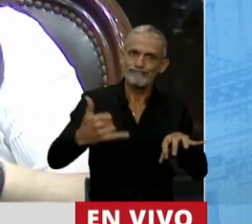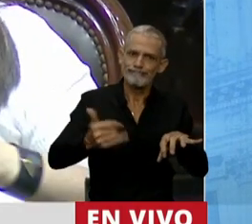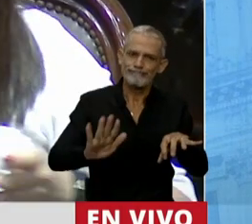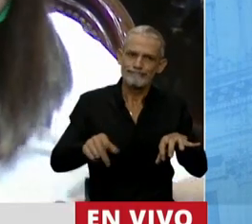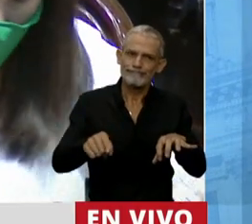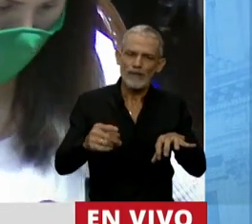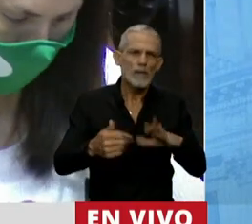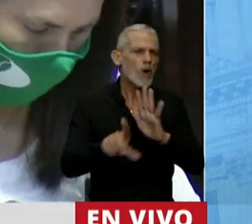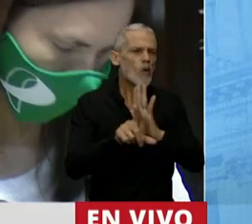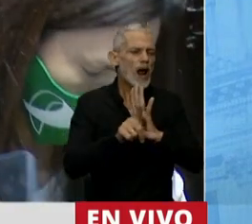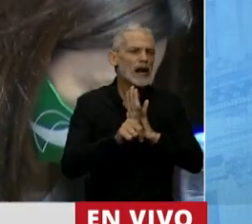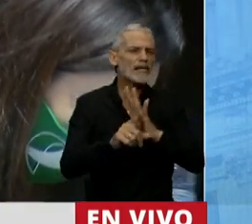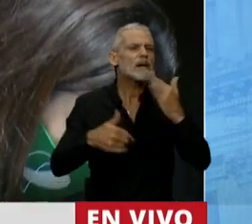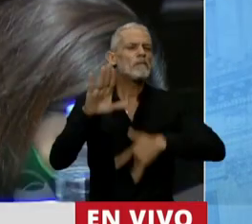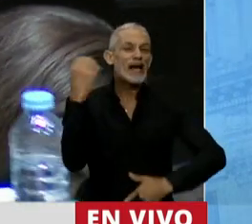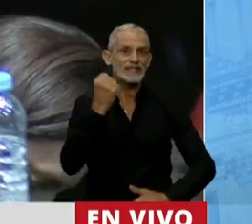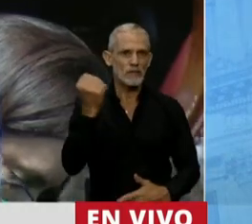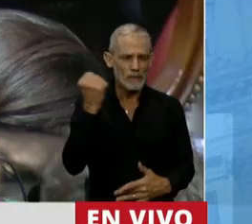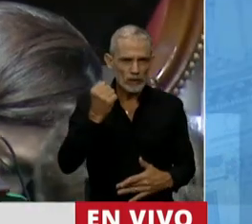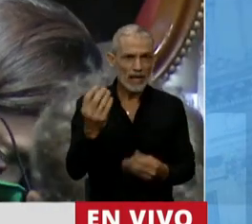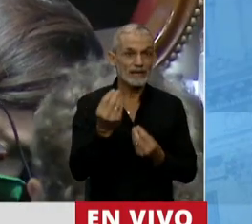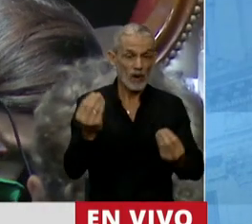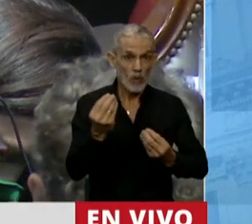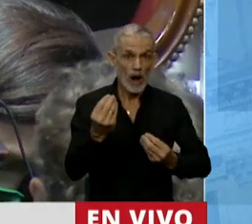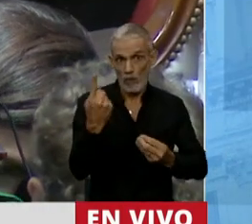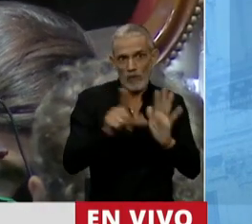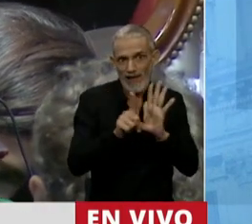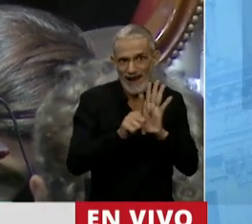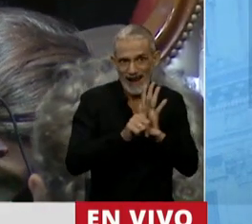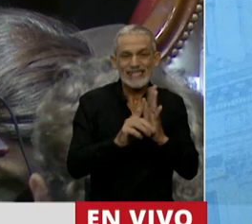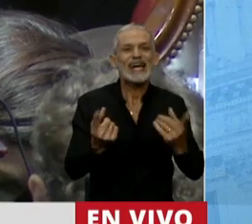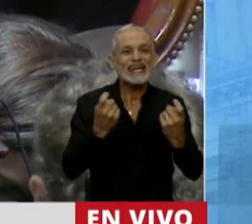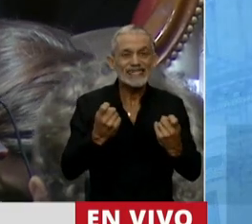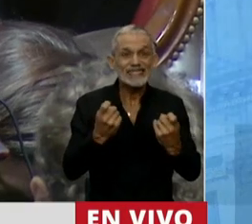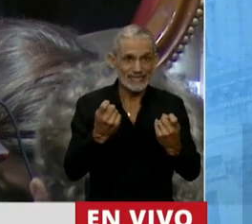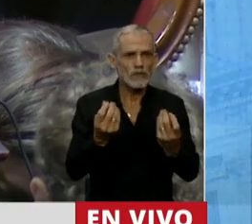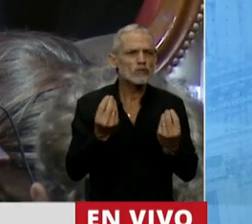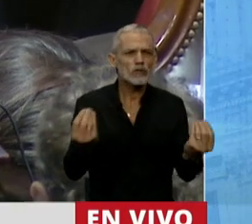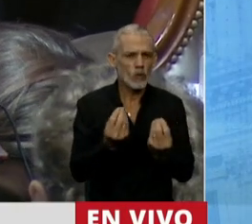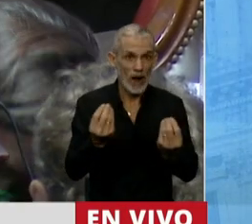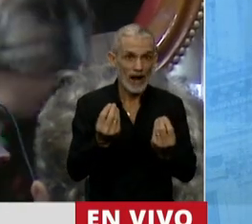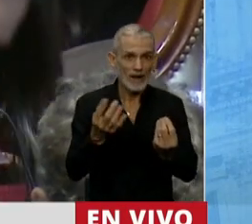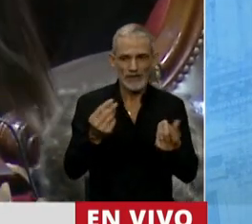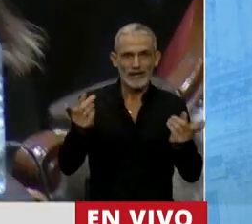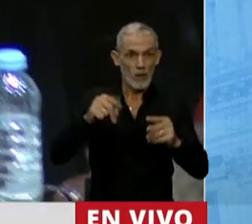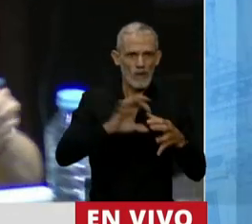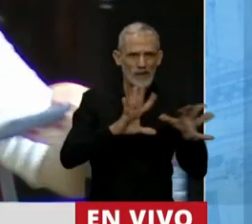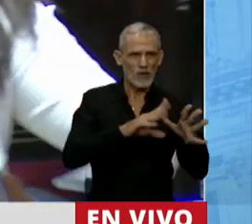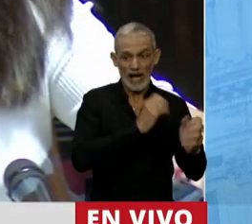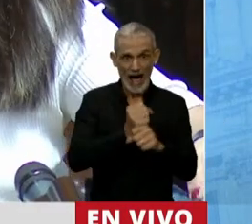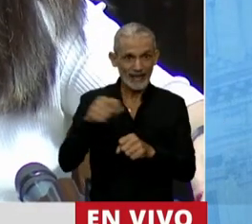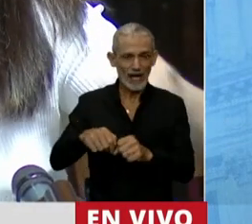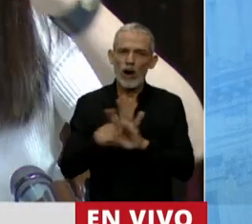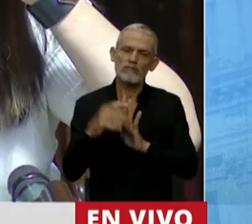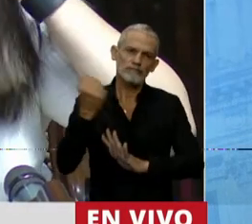hablando de una de las leyes tal vez más importantes, la discusión de una de las leyes que necesitamos y más importante desde el regreso de la democracia.